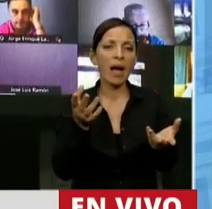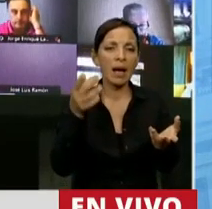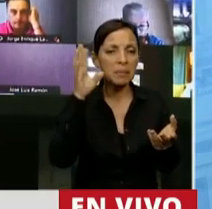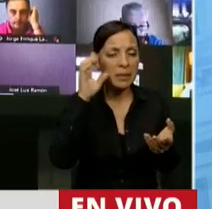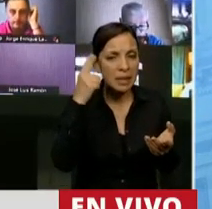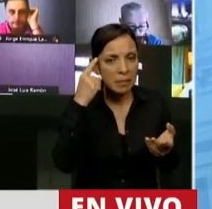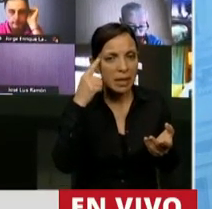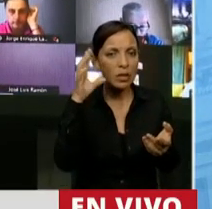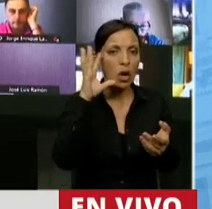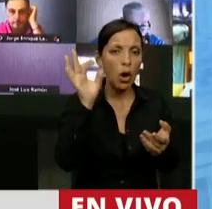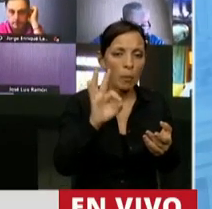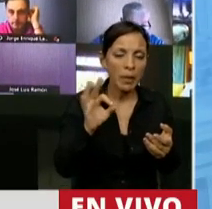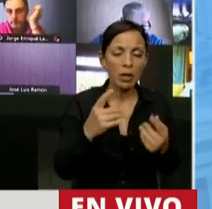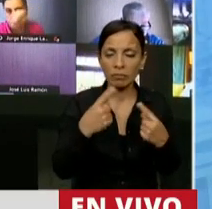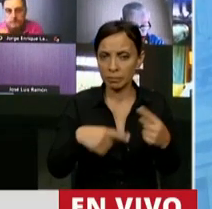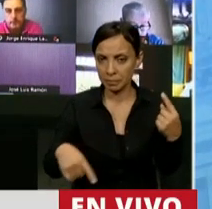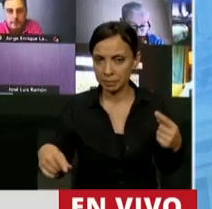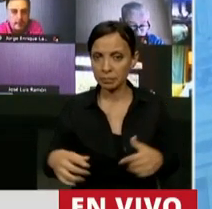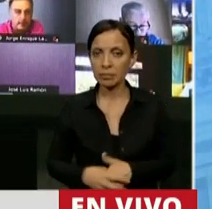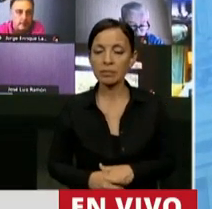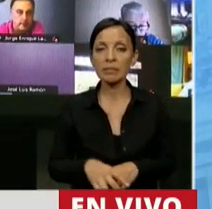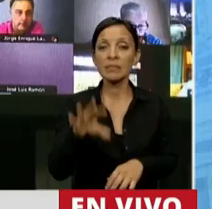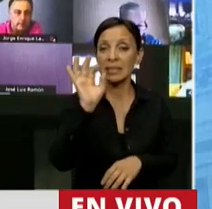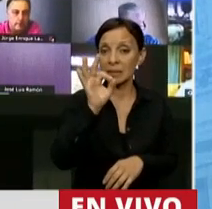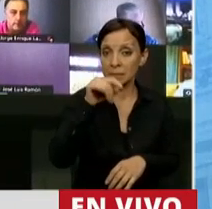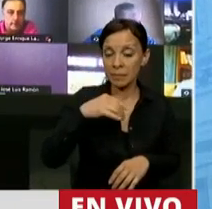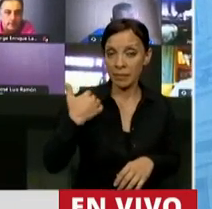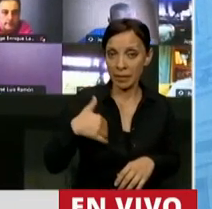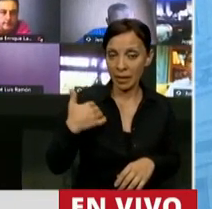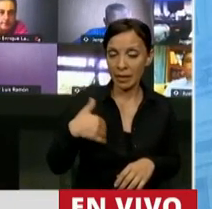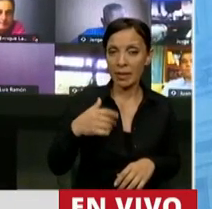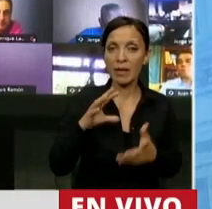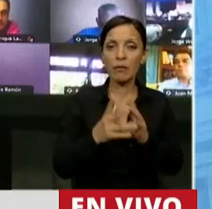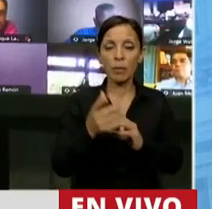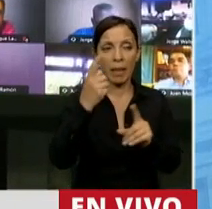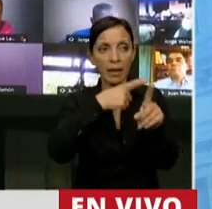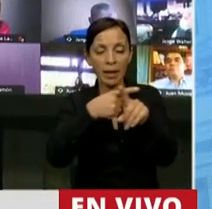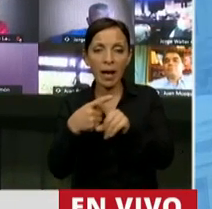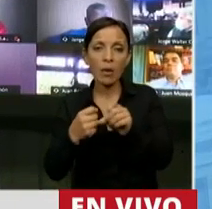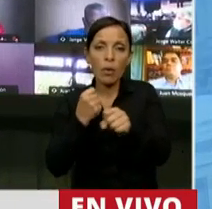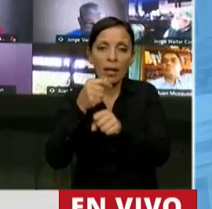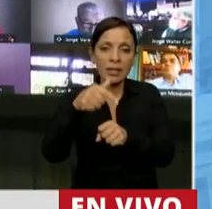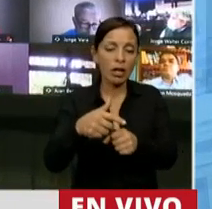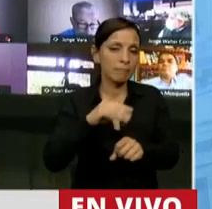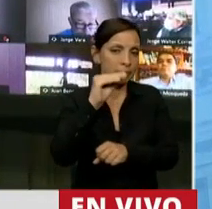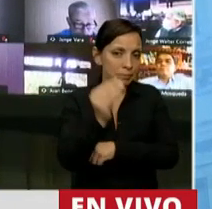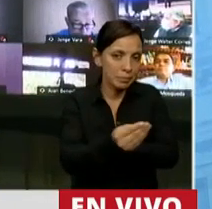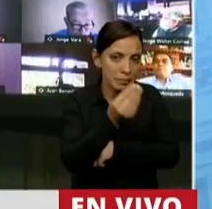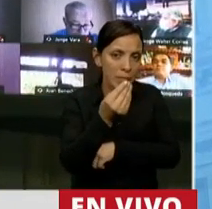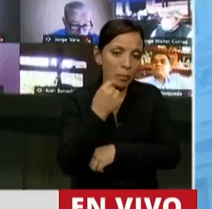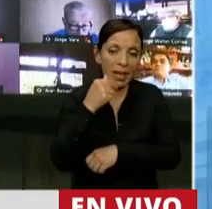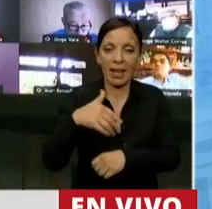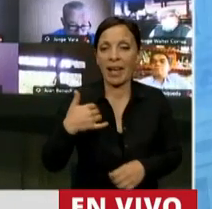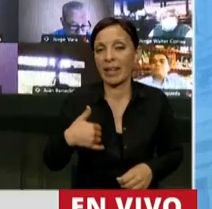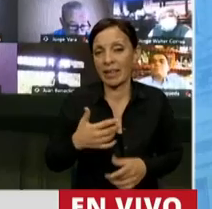económica. Convengamos que en la Argentina los criterios usados hasta hoy no han dado resultado porque si hay algo que la